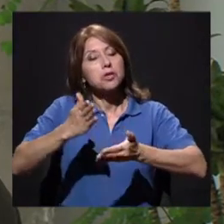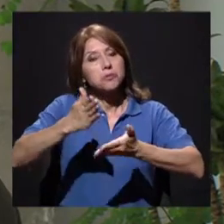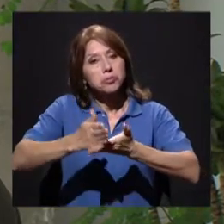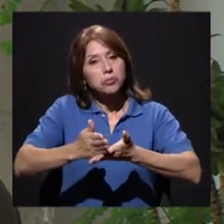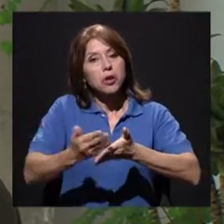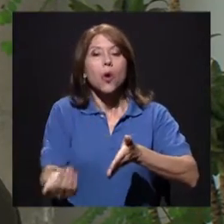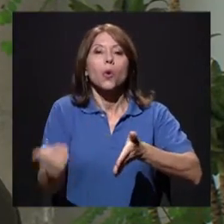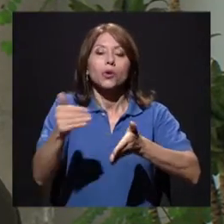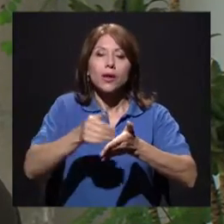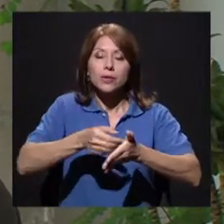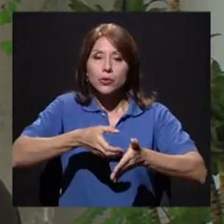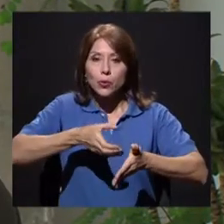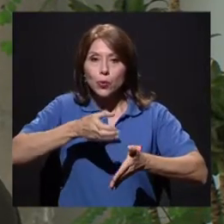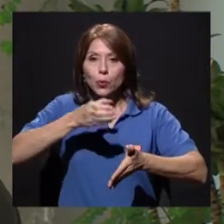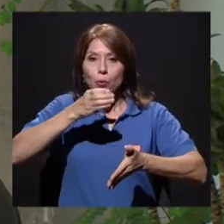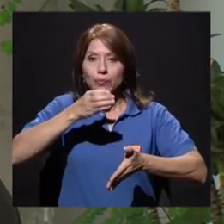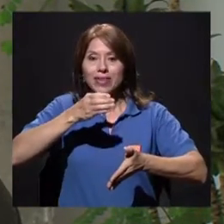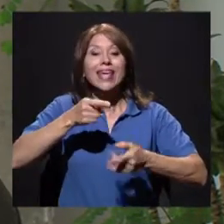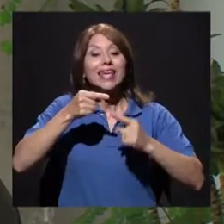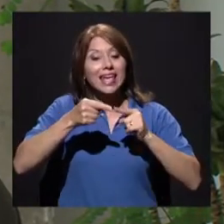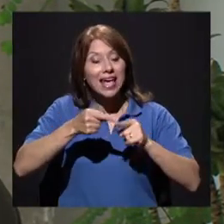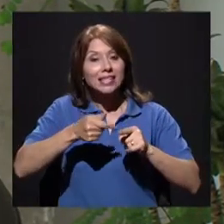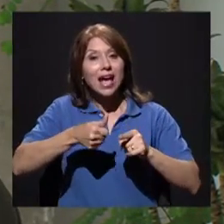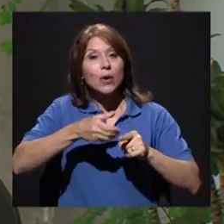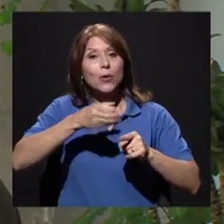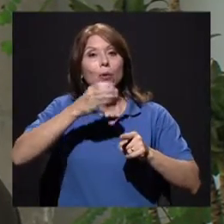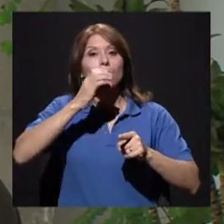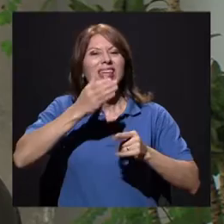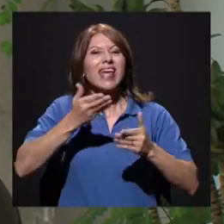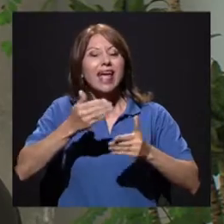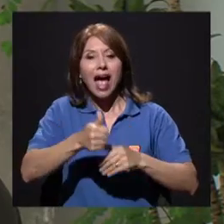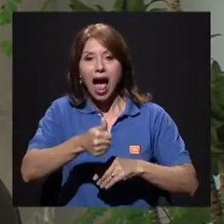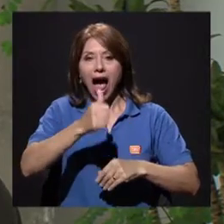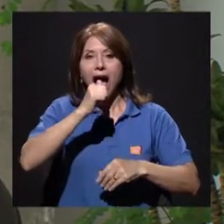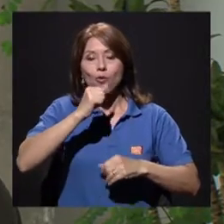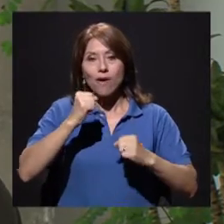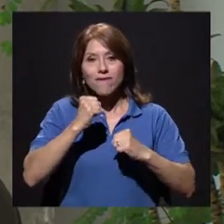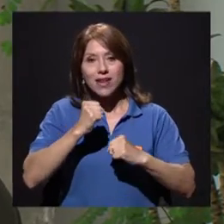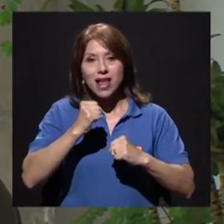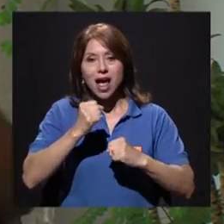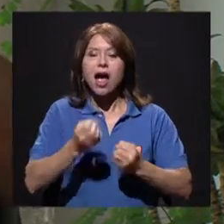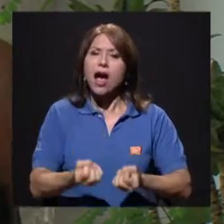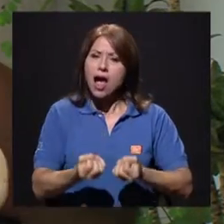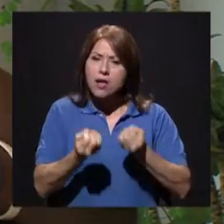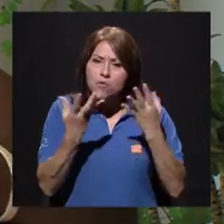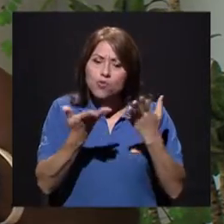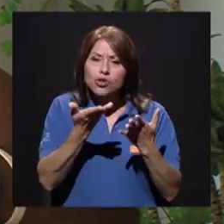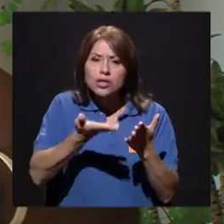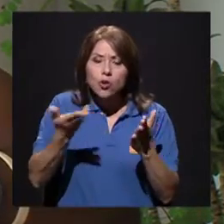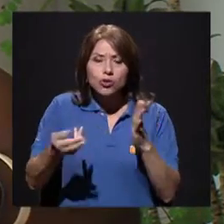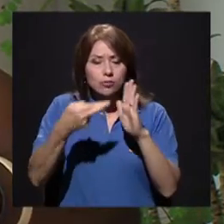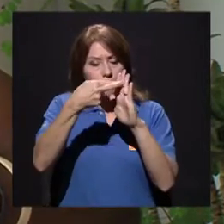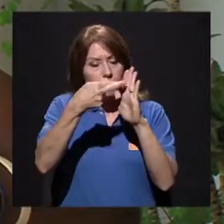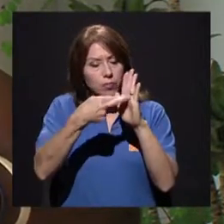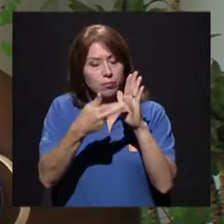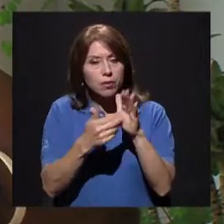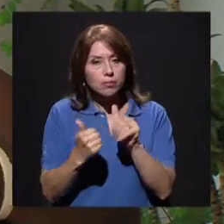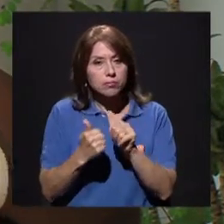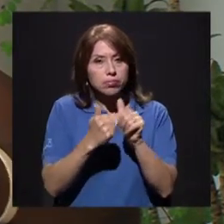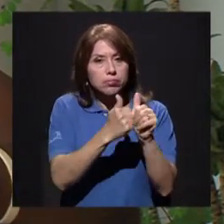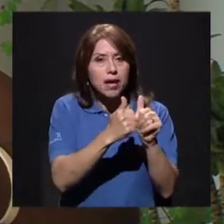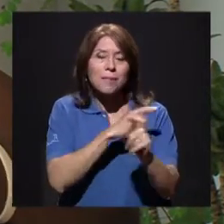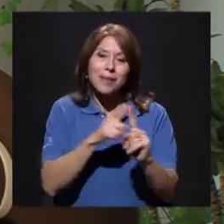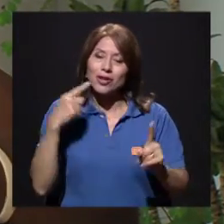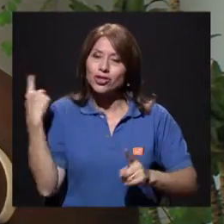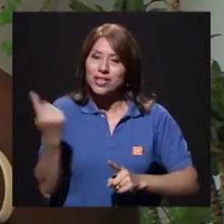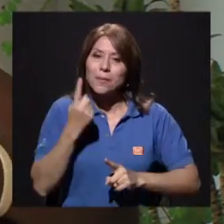que realmente la hidratación sea agua fría, ¿verdad? Entonces, hay muchos protocolos, pero normalmente siempre tenemos que estarnos hidratando.